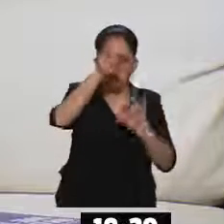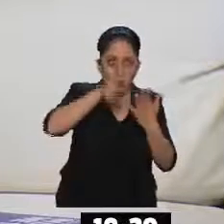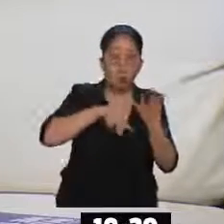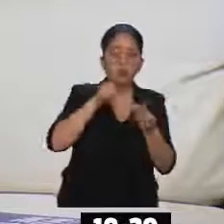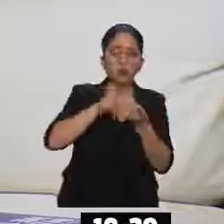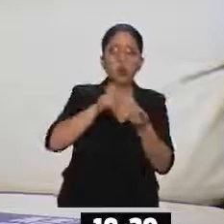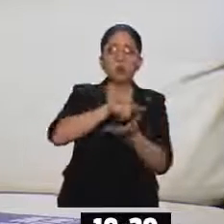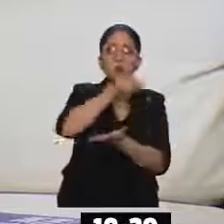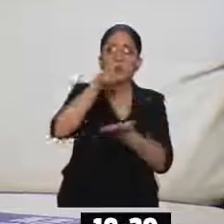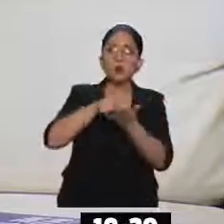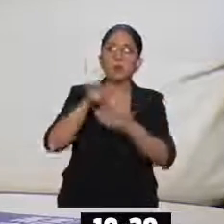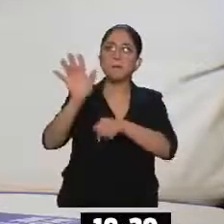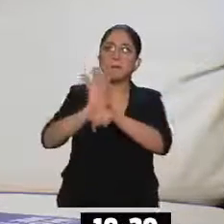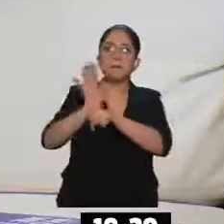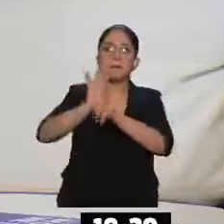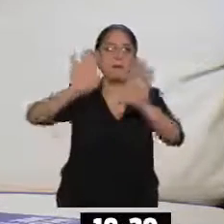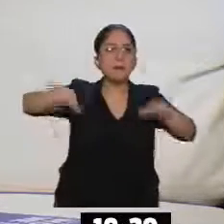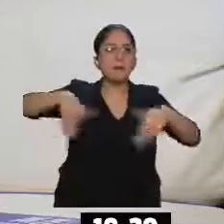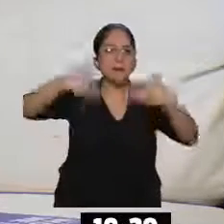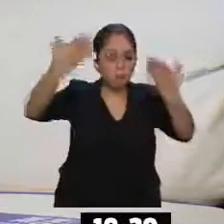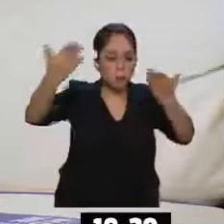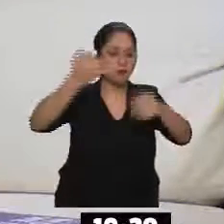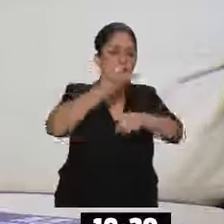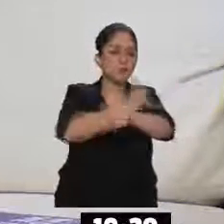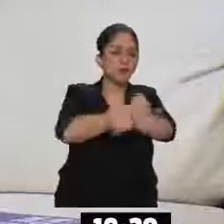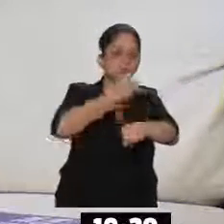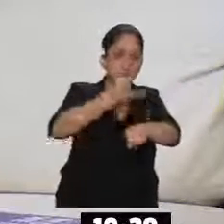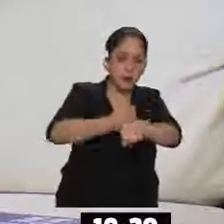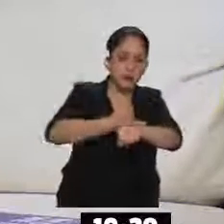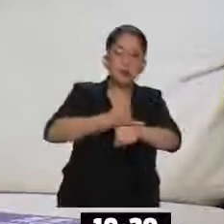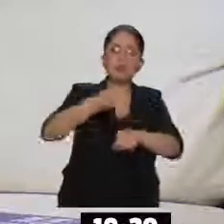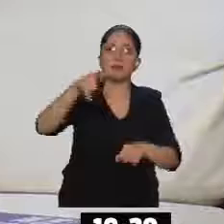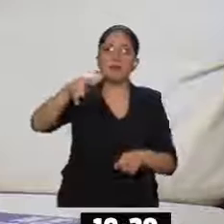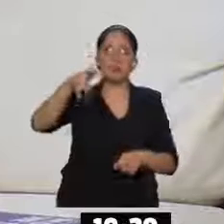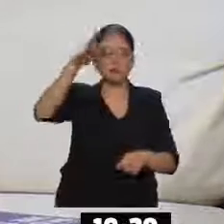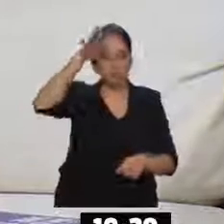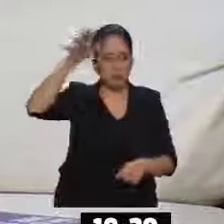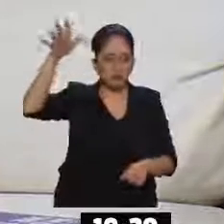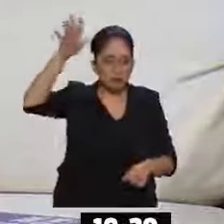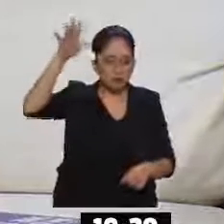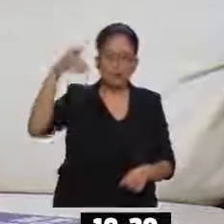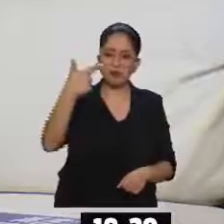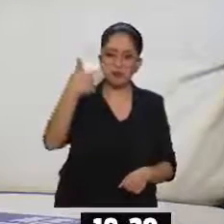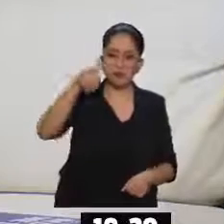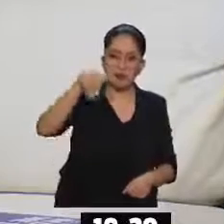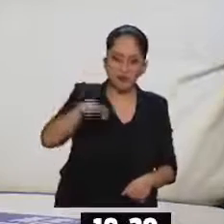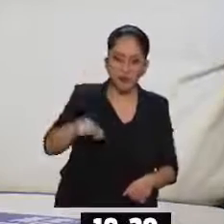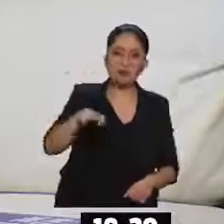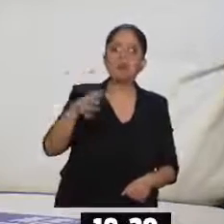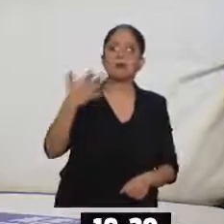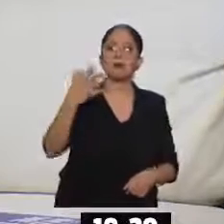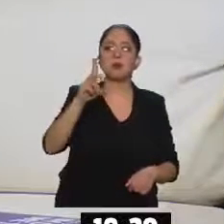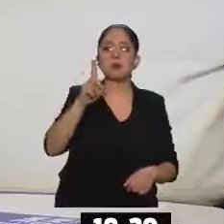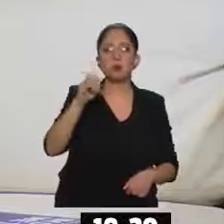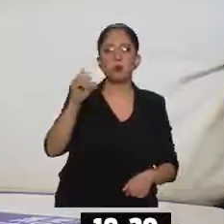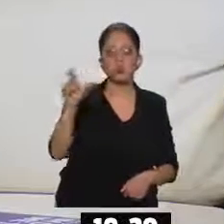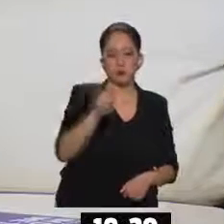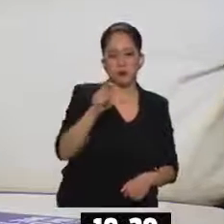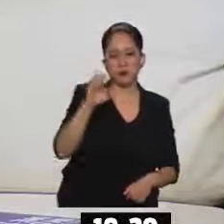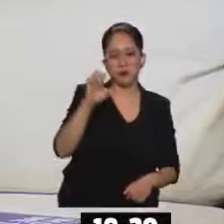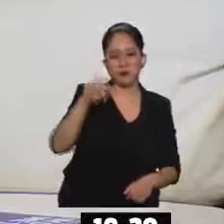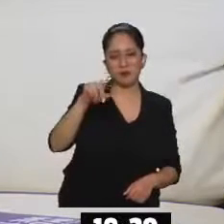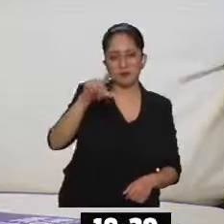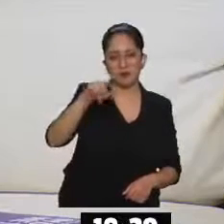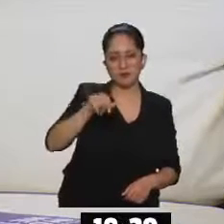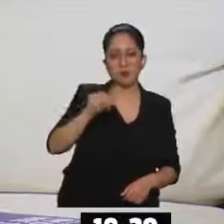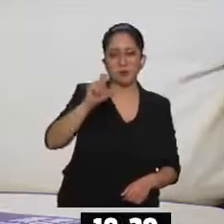Benito Juárez, Cuauhtémoc, Gustavo Madero y Docs en Línea. Ahí estamos. Y disfruten.